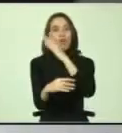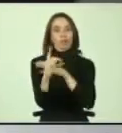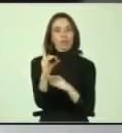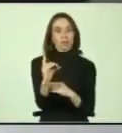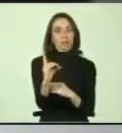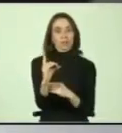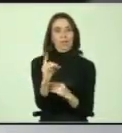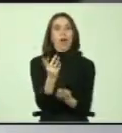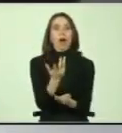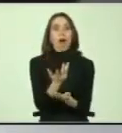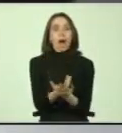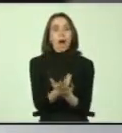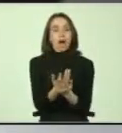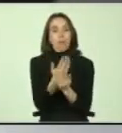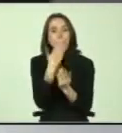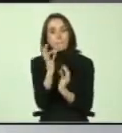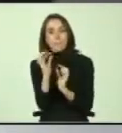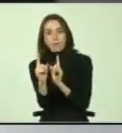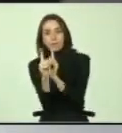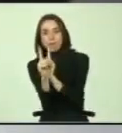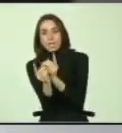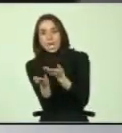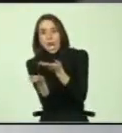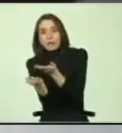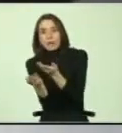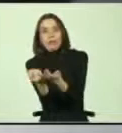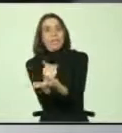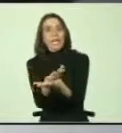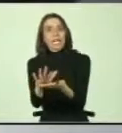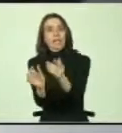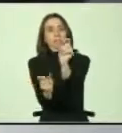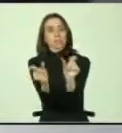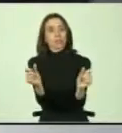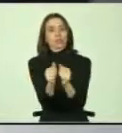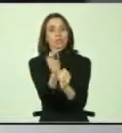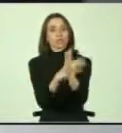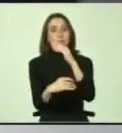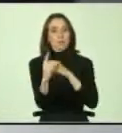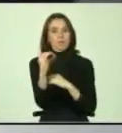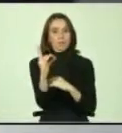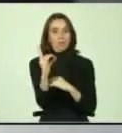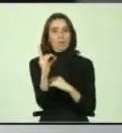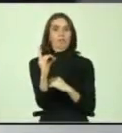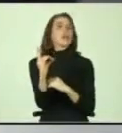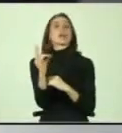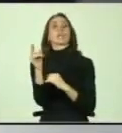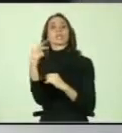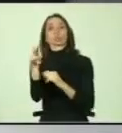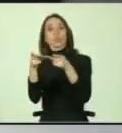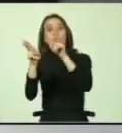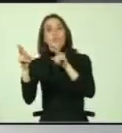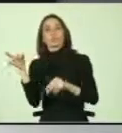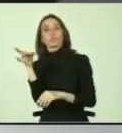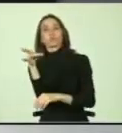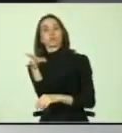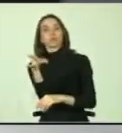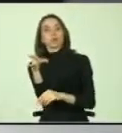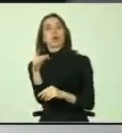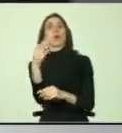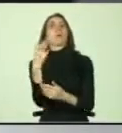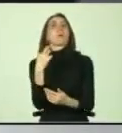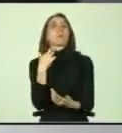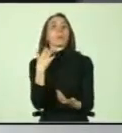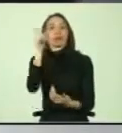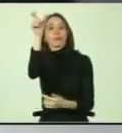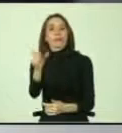en donde existe una atención preferencial y gratuita a las personas con discapacidad que hayan sido vulneradas a sus derechos en razón de esta discapacidad.